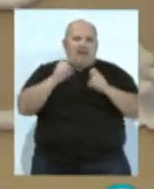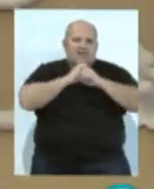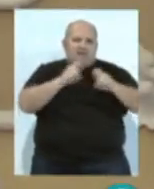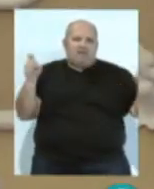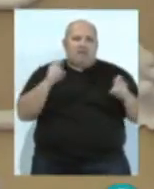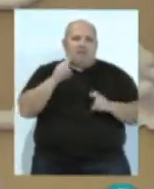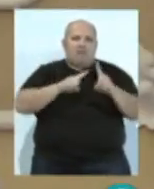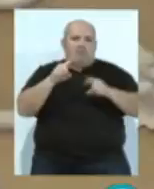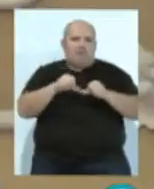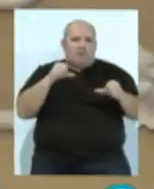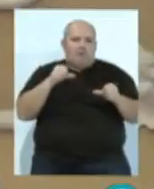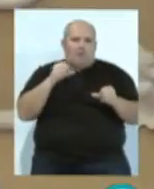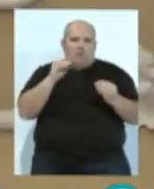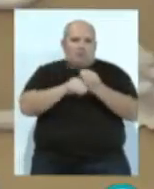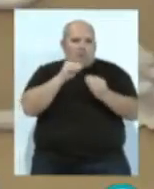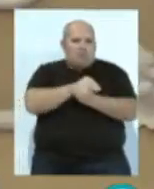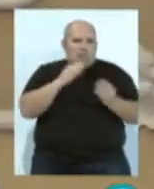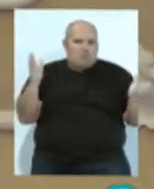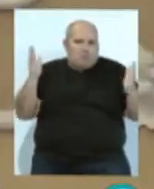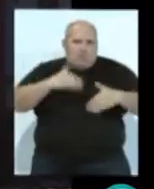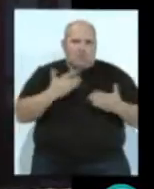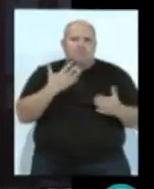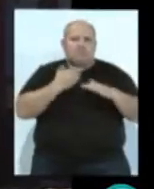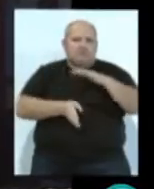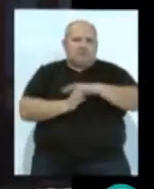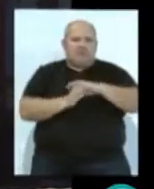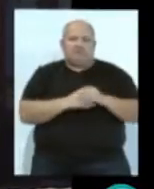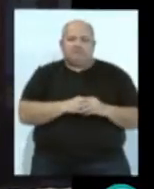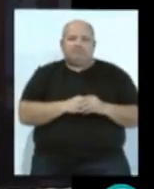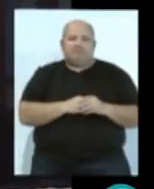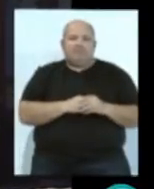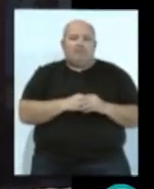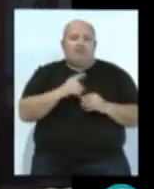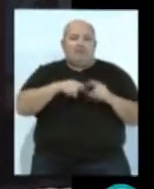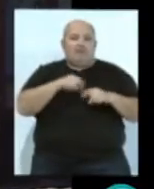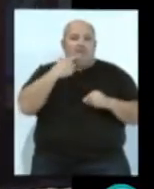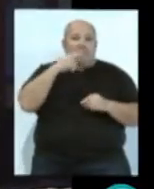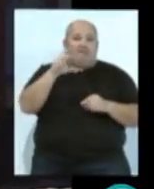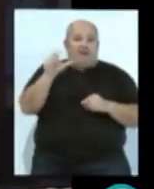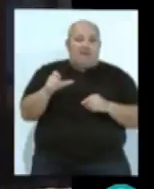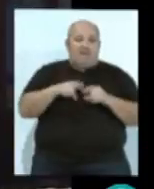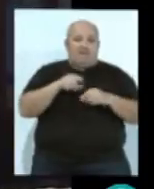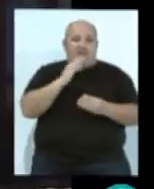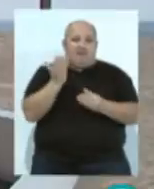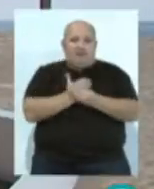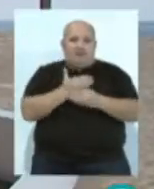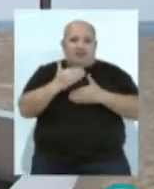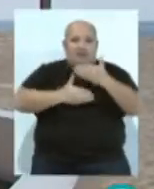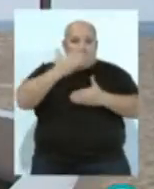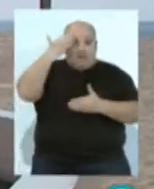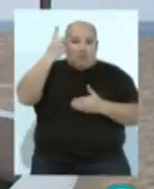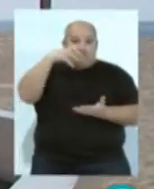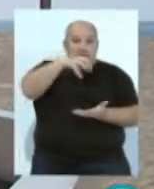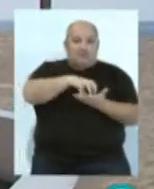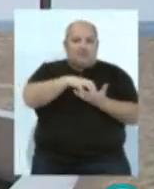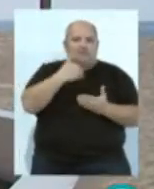un tema que no presenta ningún tipo de controversia desde el Ayuntamiento y, por tanto, seguiremos. Según ha argumentado Vilay, en base al expediente en trámite, uno de los